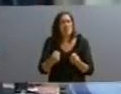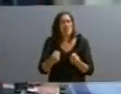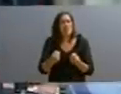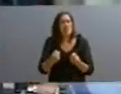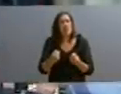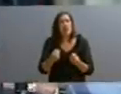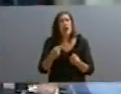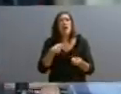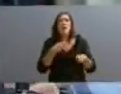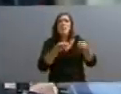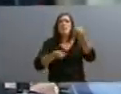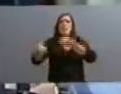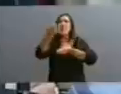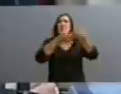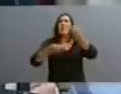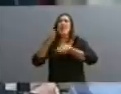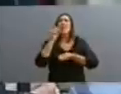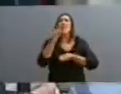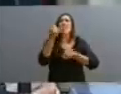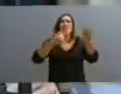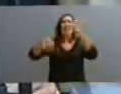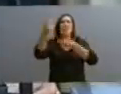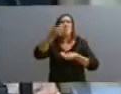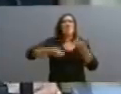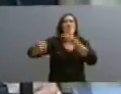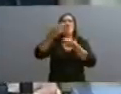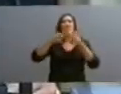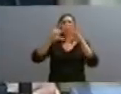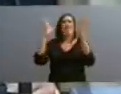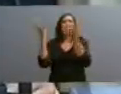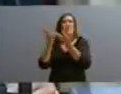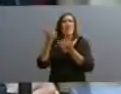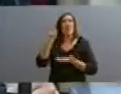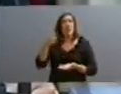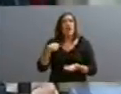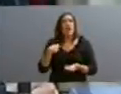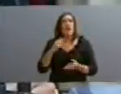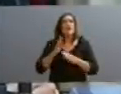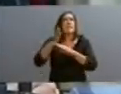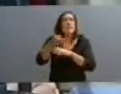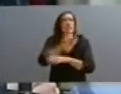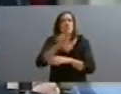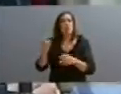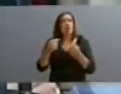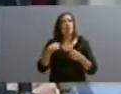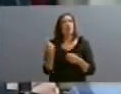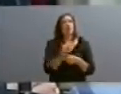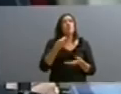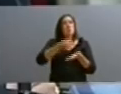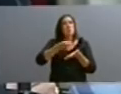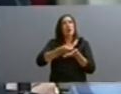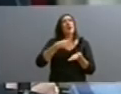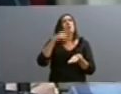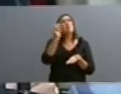acceder al mercado de capitales, siendo hoy pagadores netos de los organismos multilaterales de